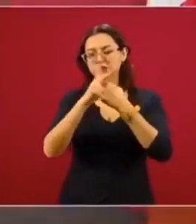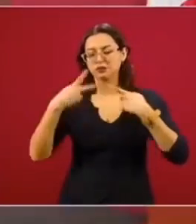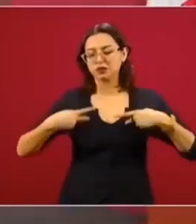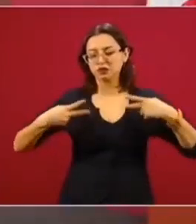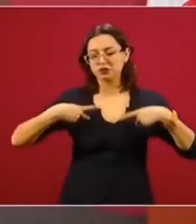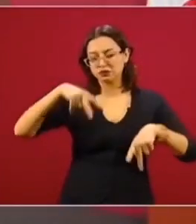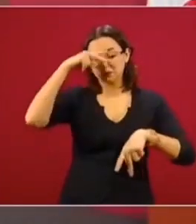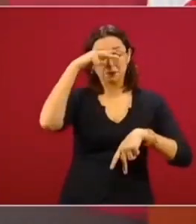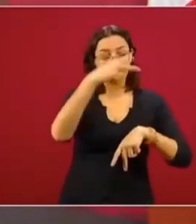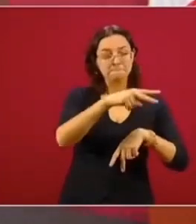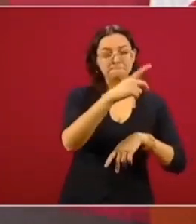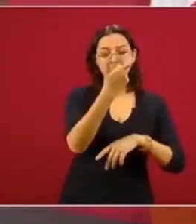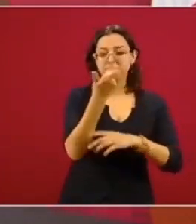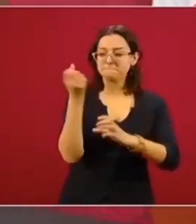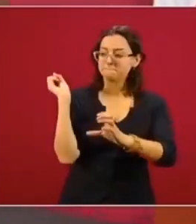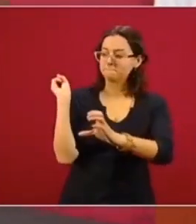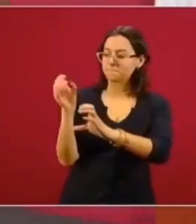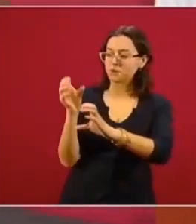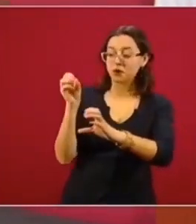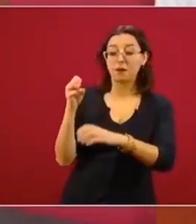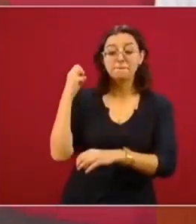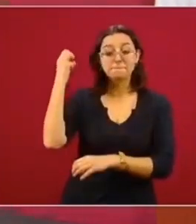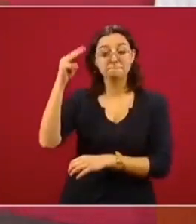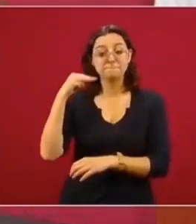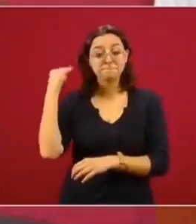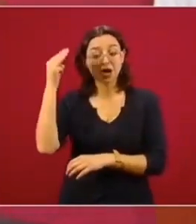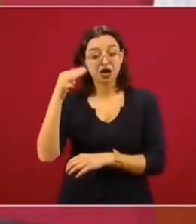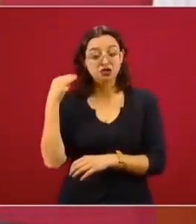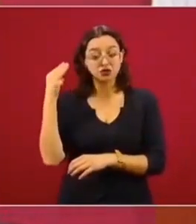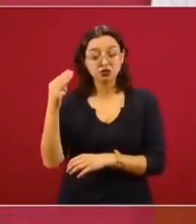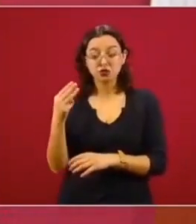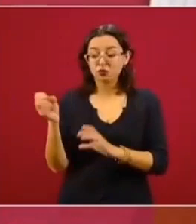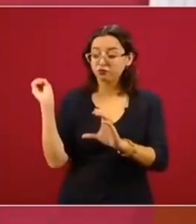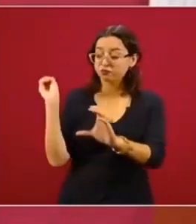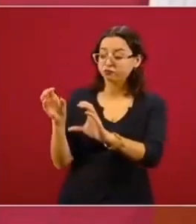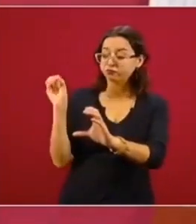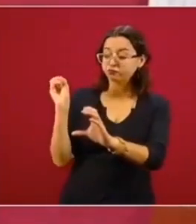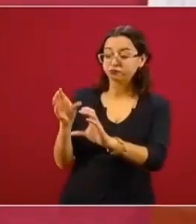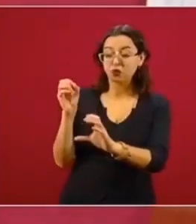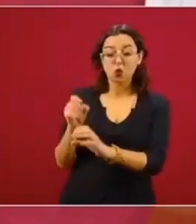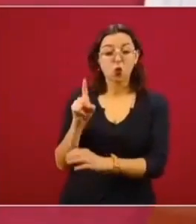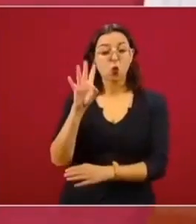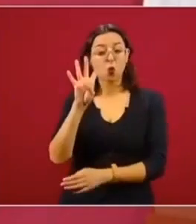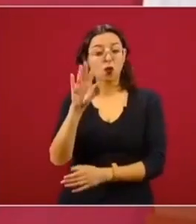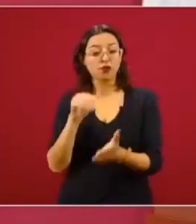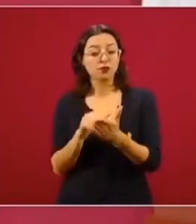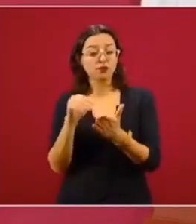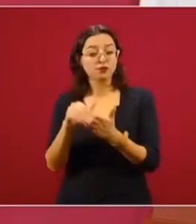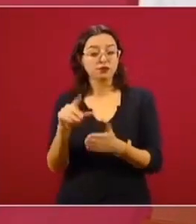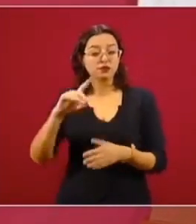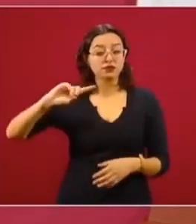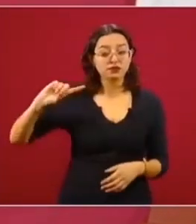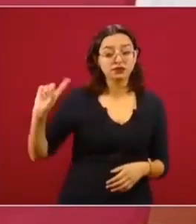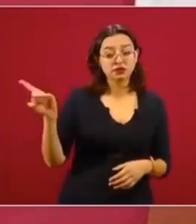llegaron a cuatro mil millones de dólares.